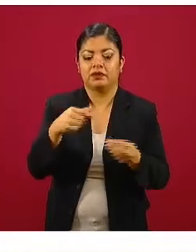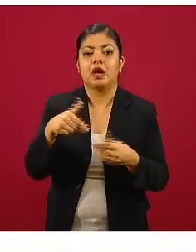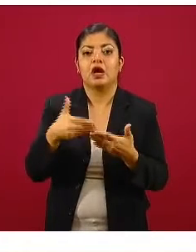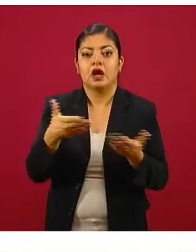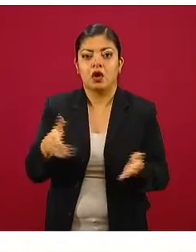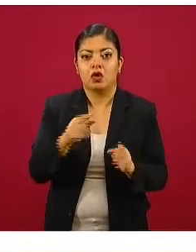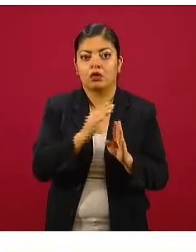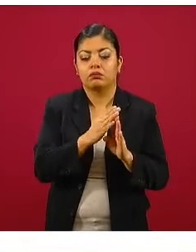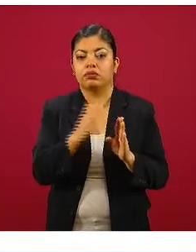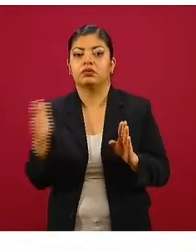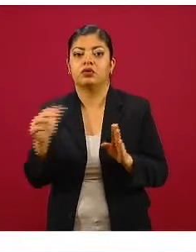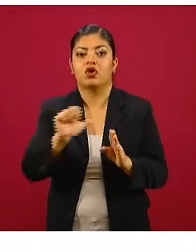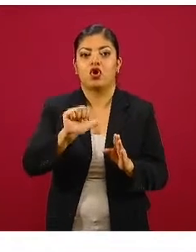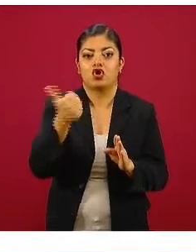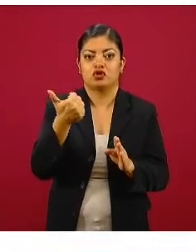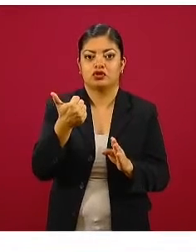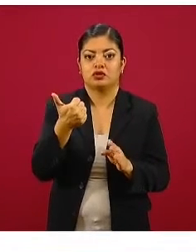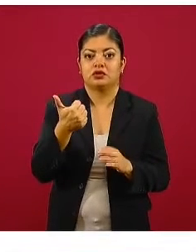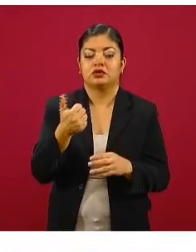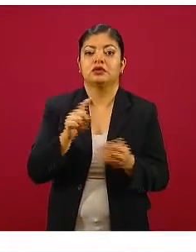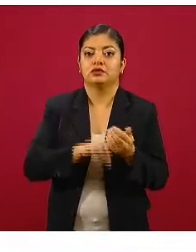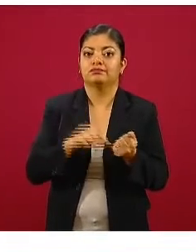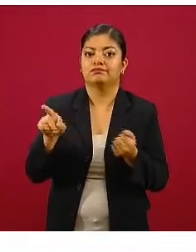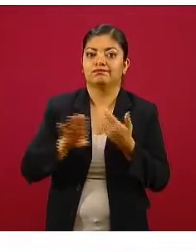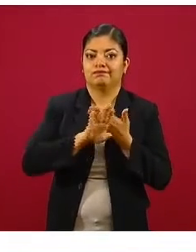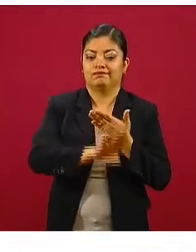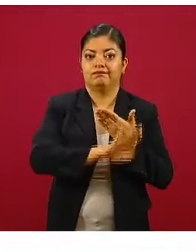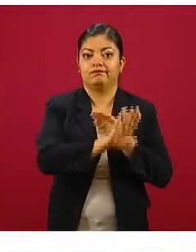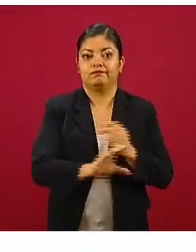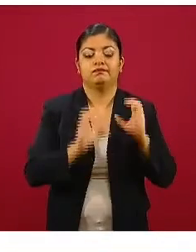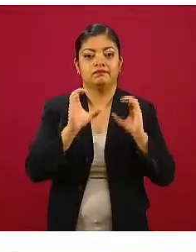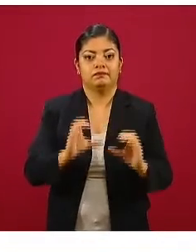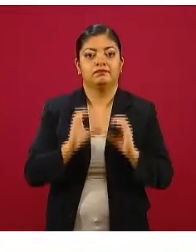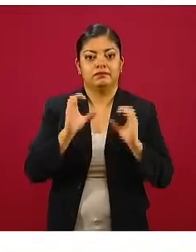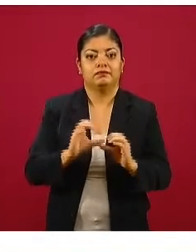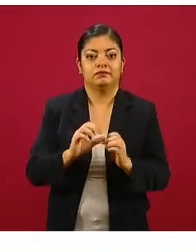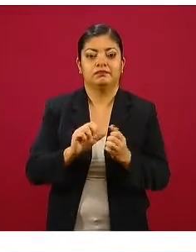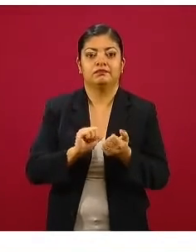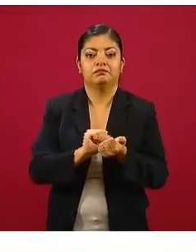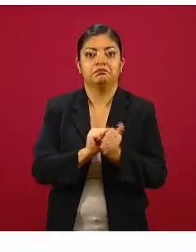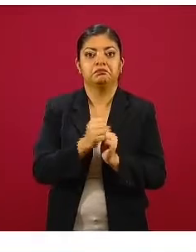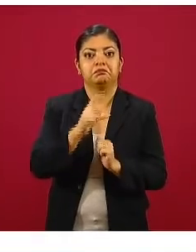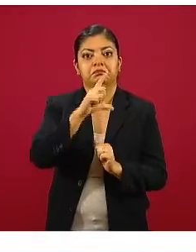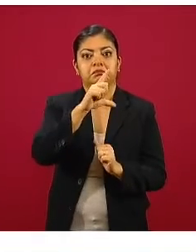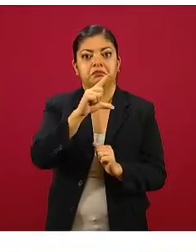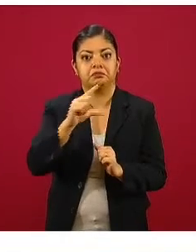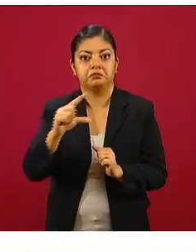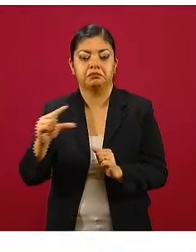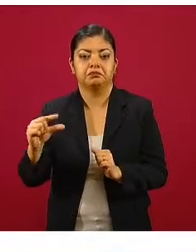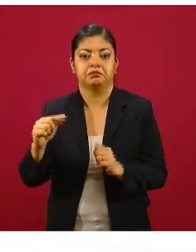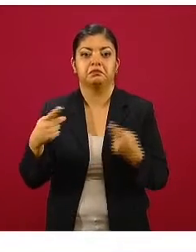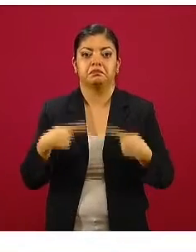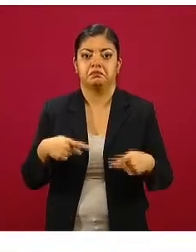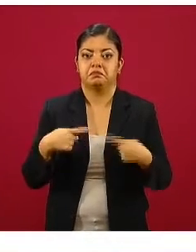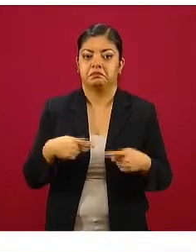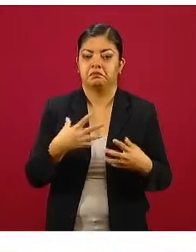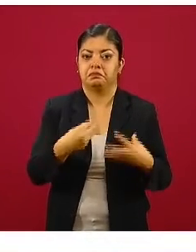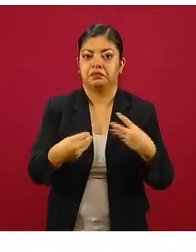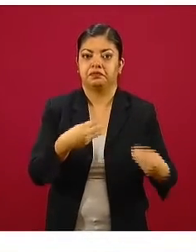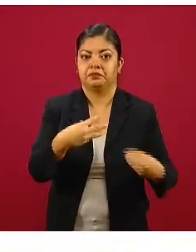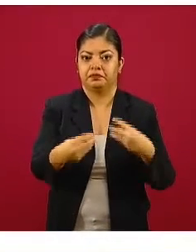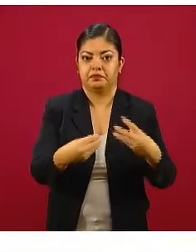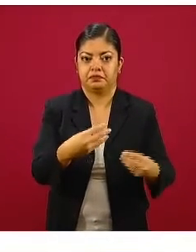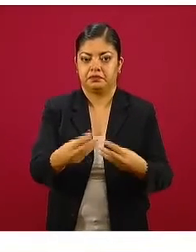posición número 11, porque está disminuyendo muy rápidamente su transmisión